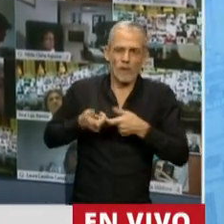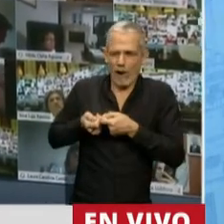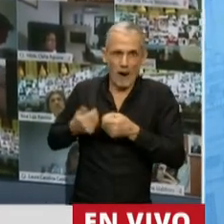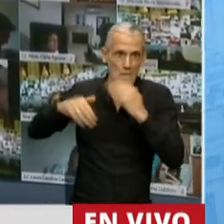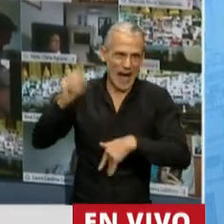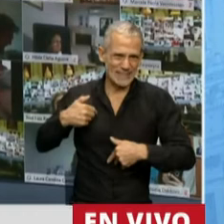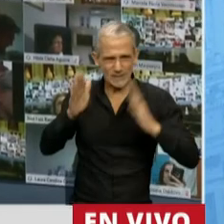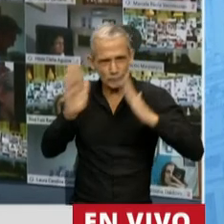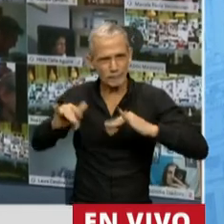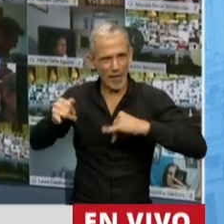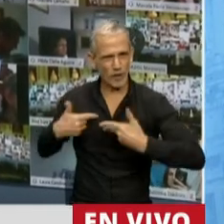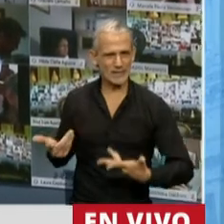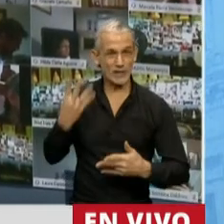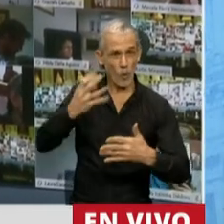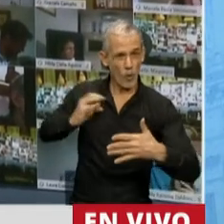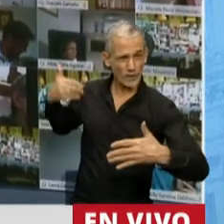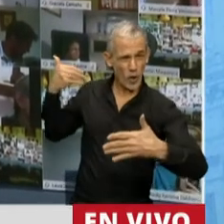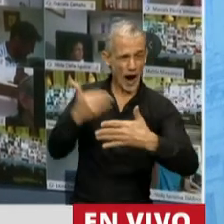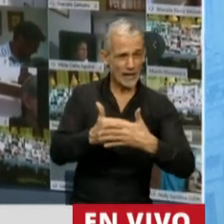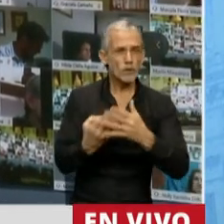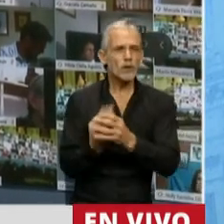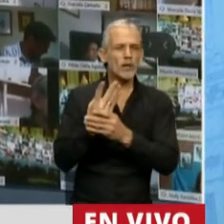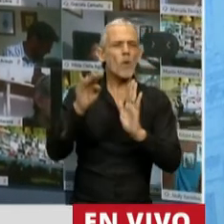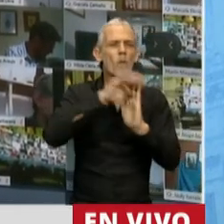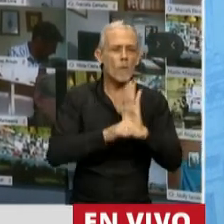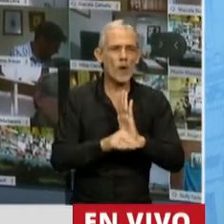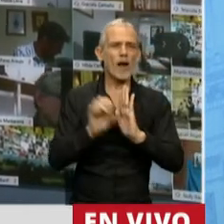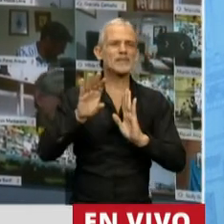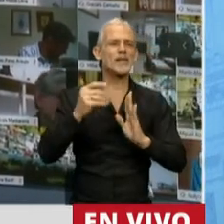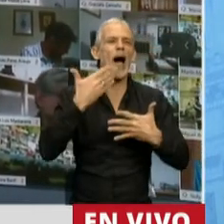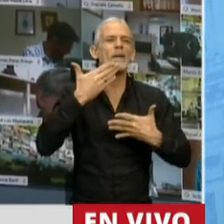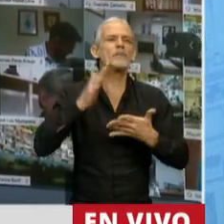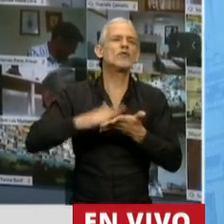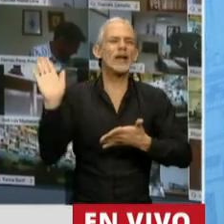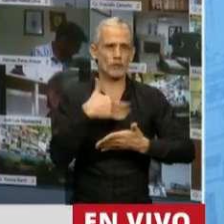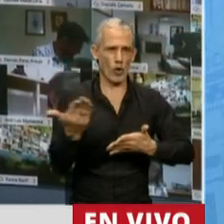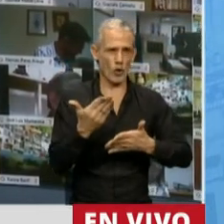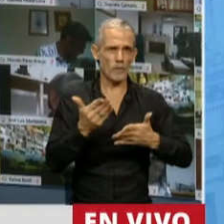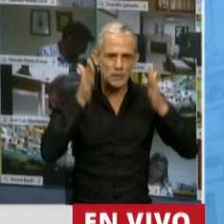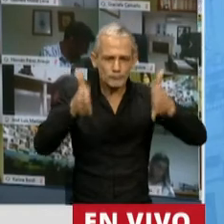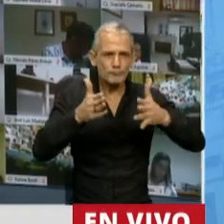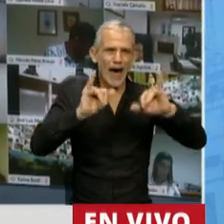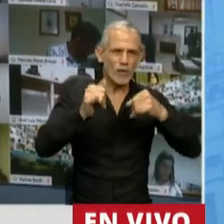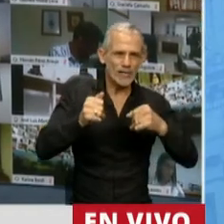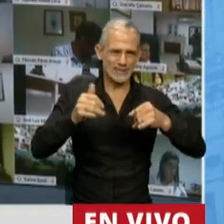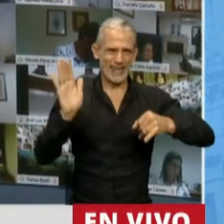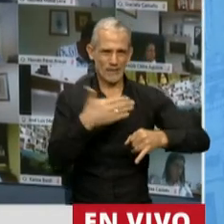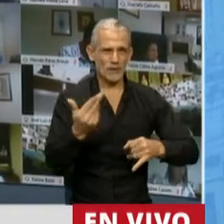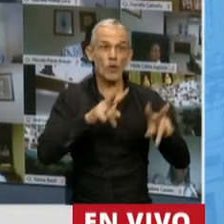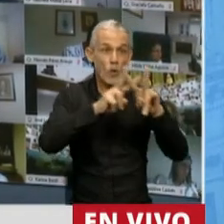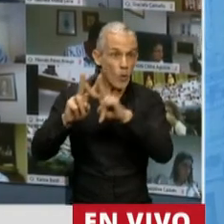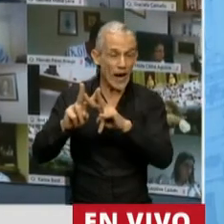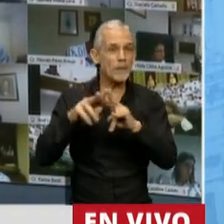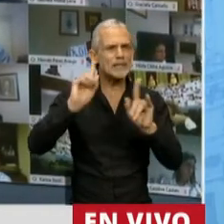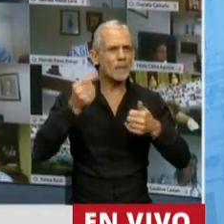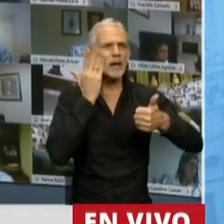También en este sentido, en los últimos cuatro años, creamos el programa Hablemos de Todo para Adolescentes y para Jóvenes, que es una página web